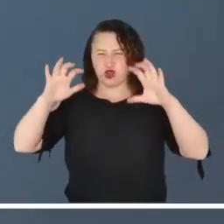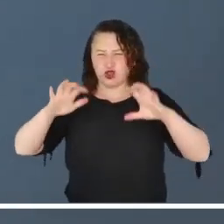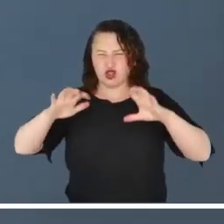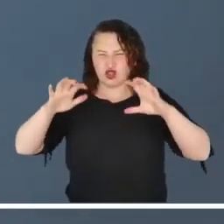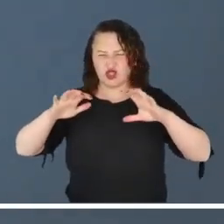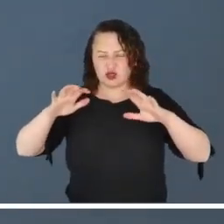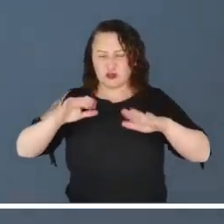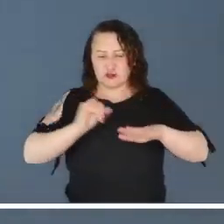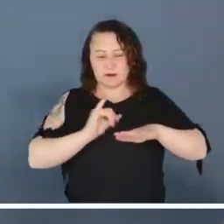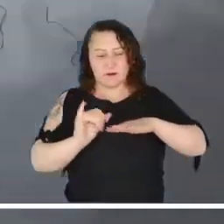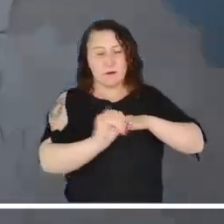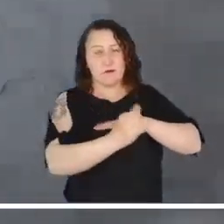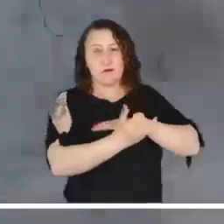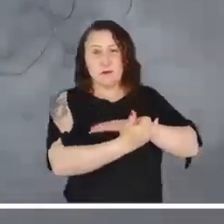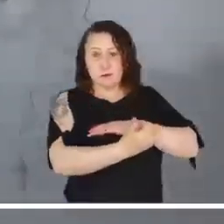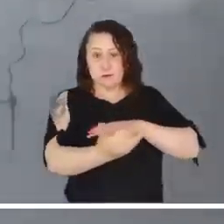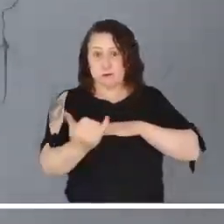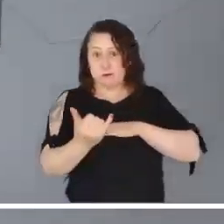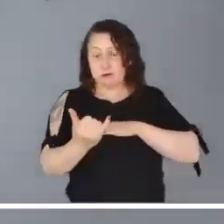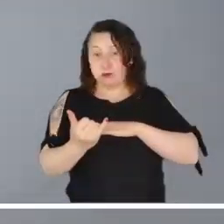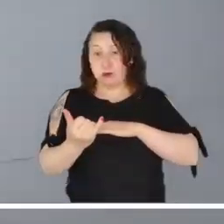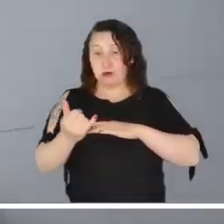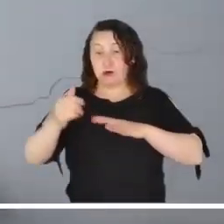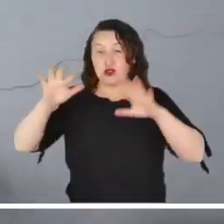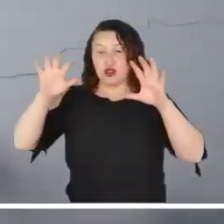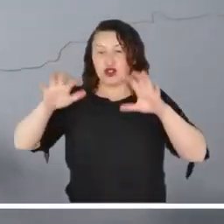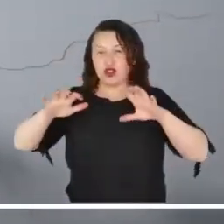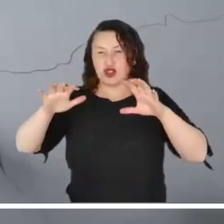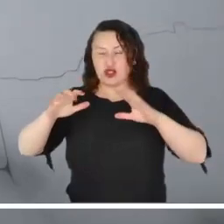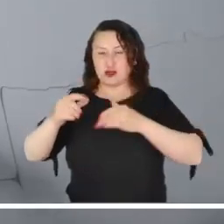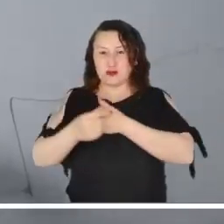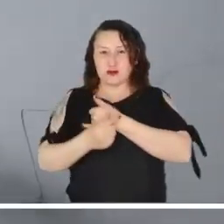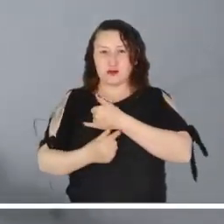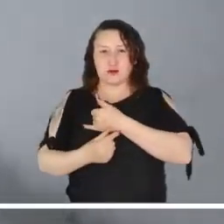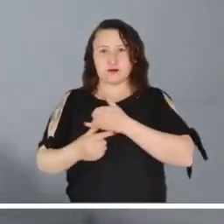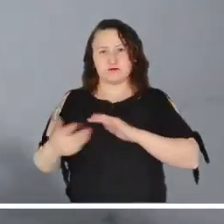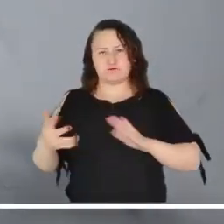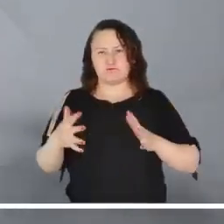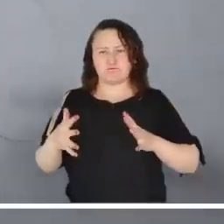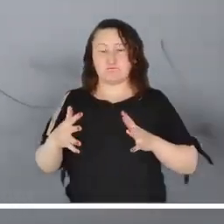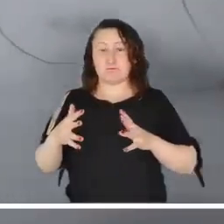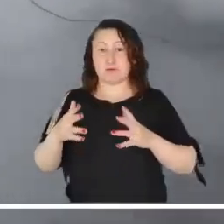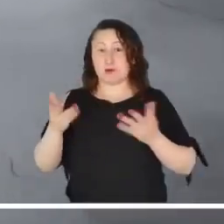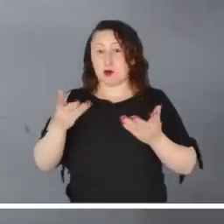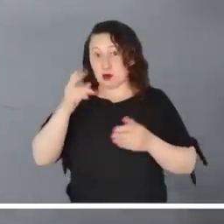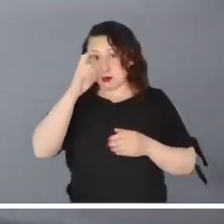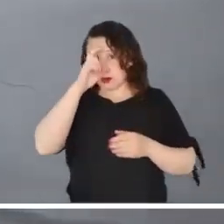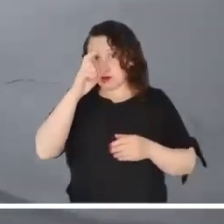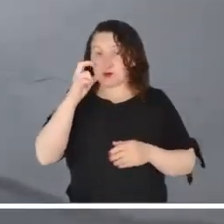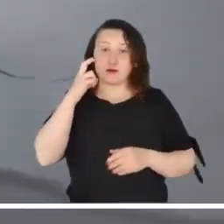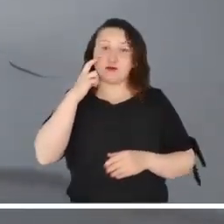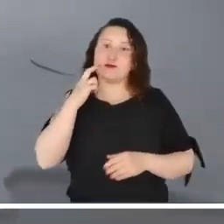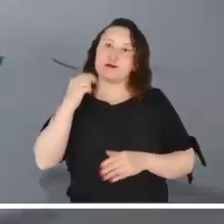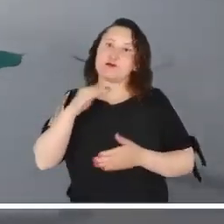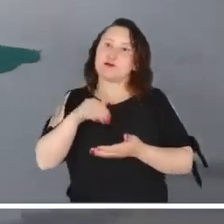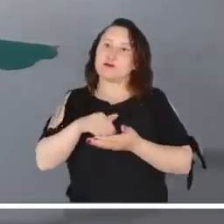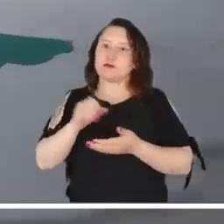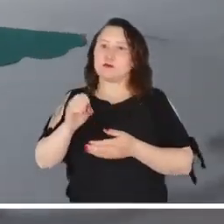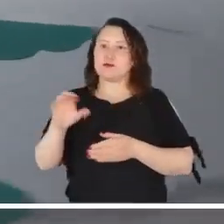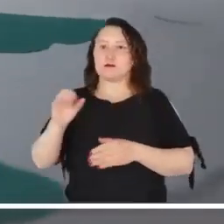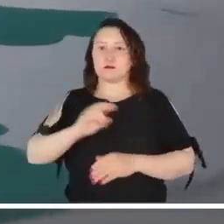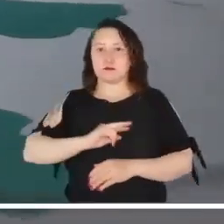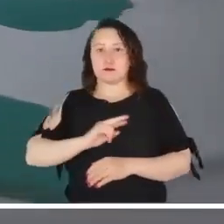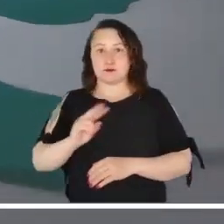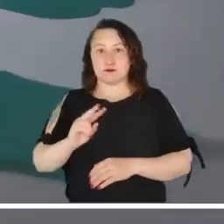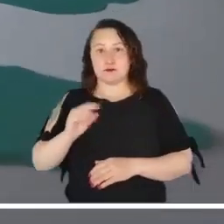lluvias en sectores dispersos. Las precipitaciones del Pacífico serían moderadas y se esperan en el norte de Chocó, centro